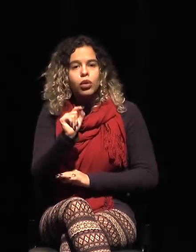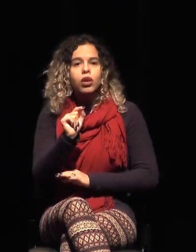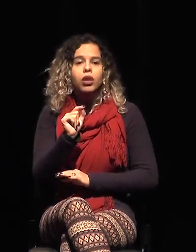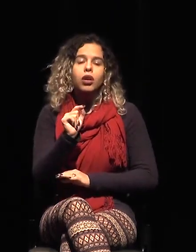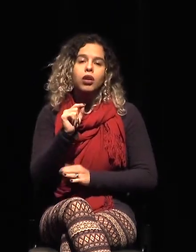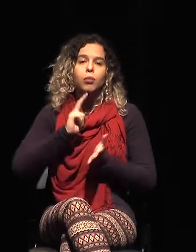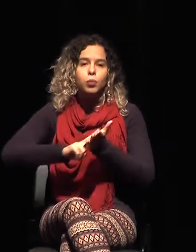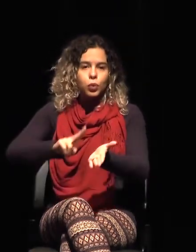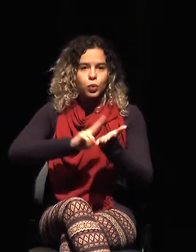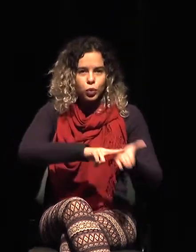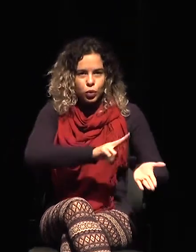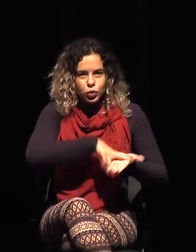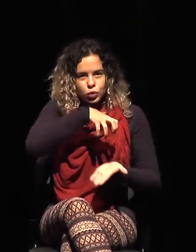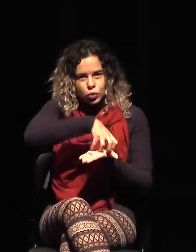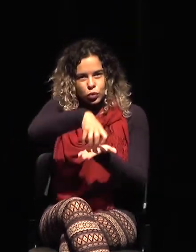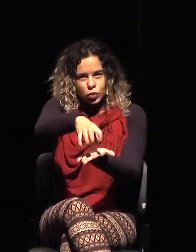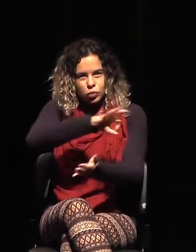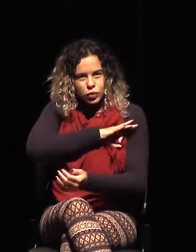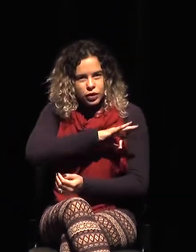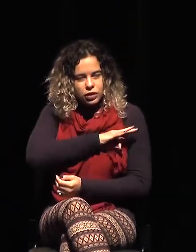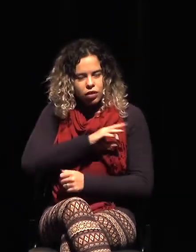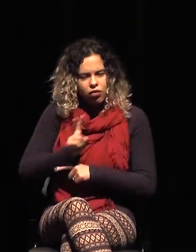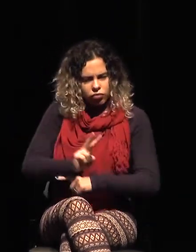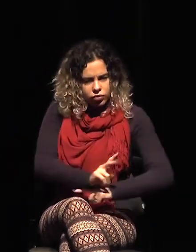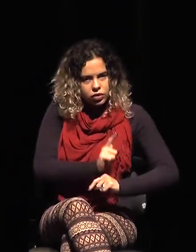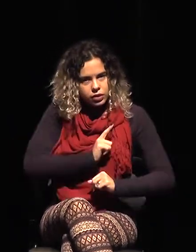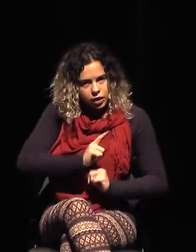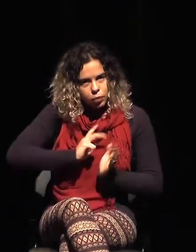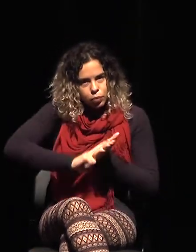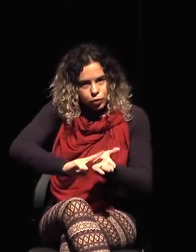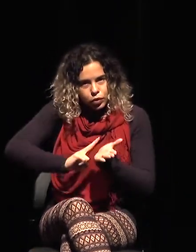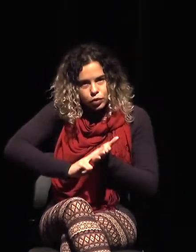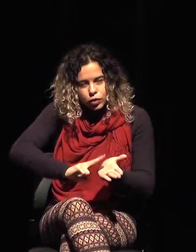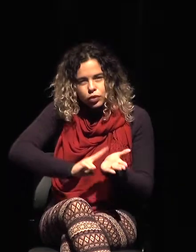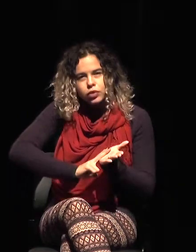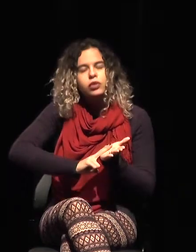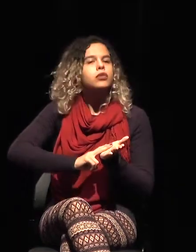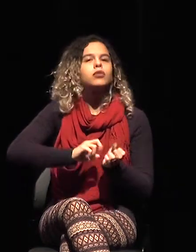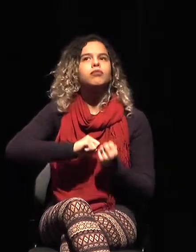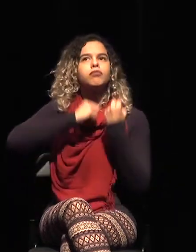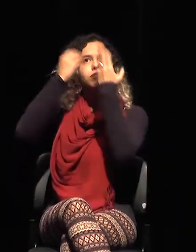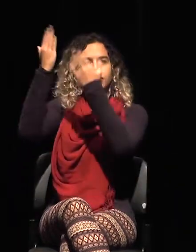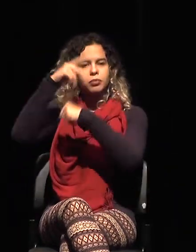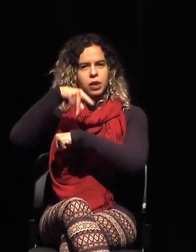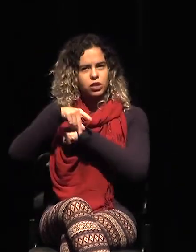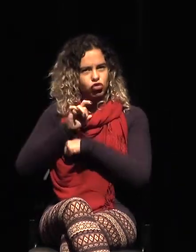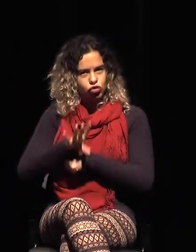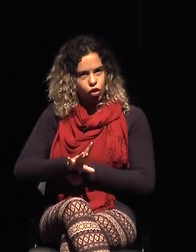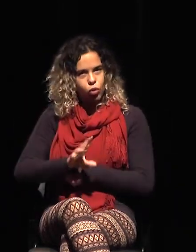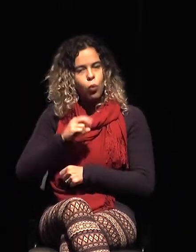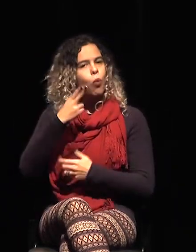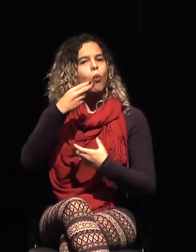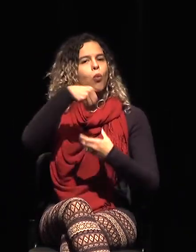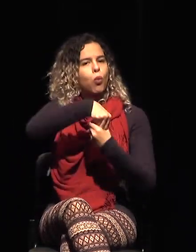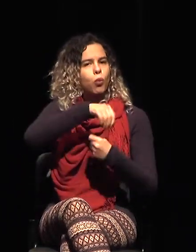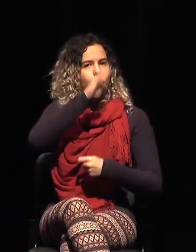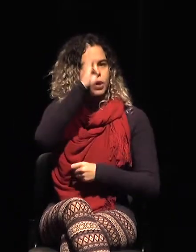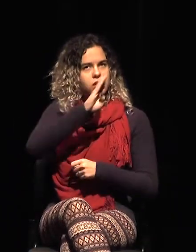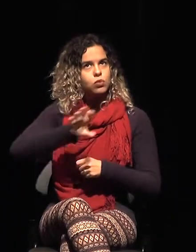remersas postales. ¿Hacen esa averiguación solo cuando la mercancía va al extranjero o